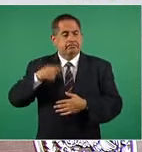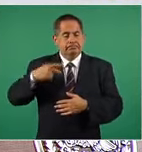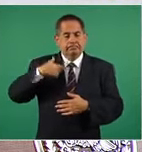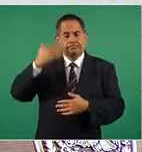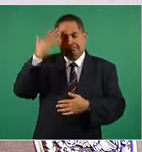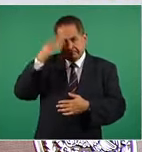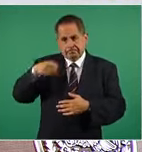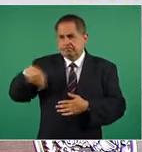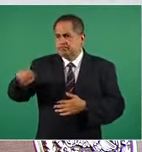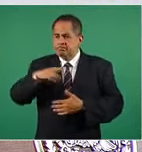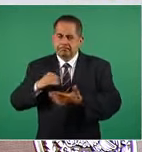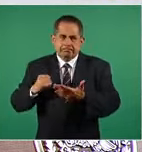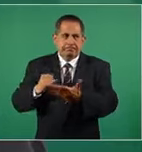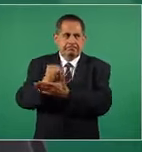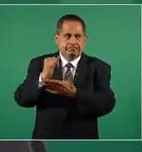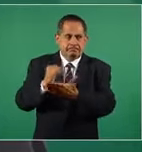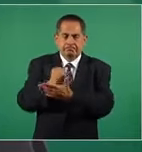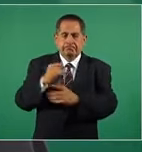decida siempre. México.